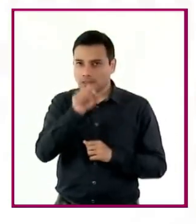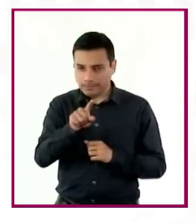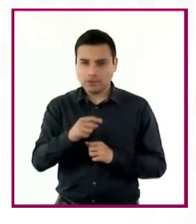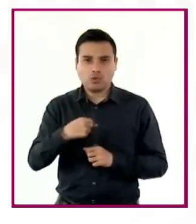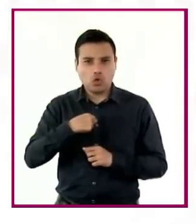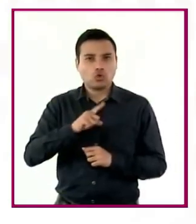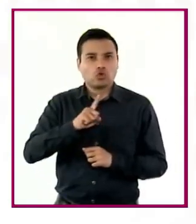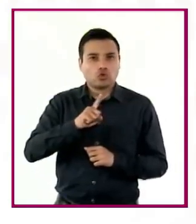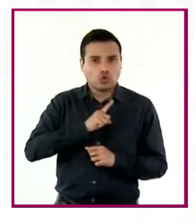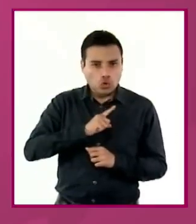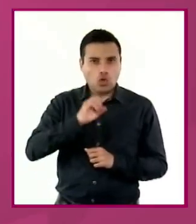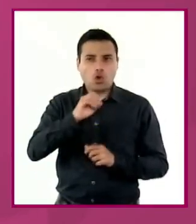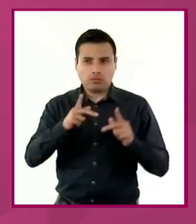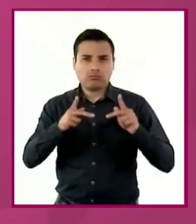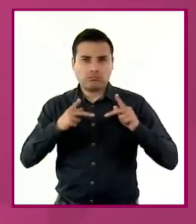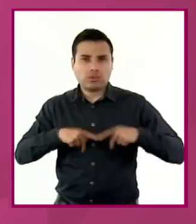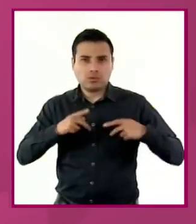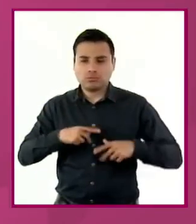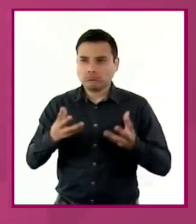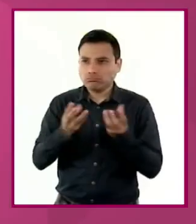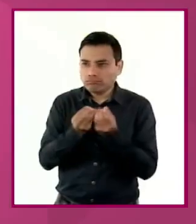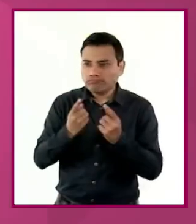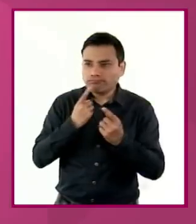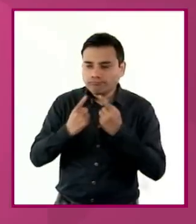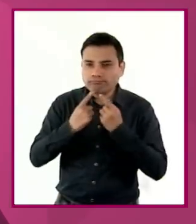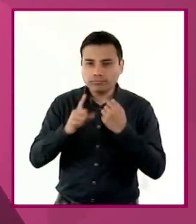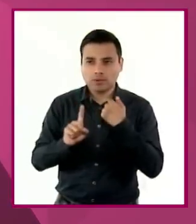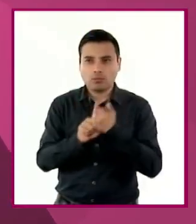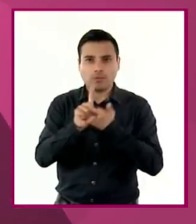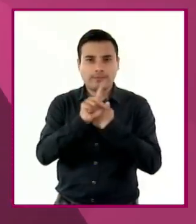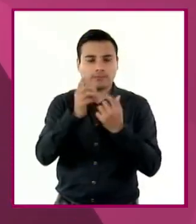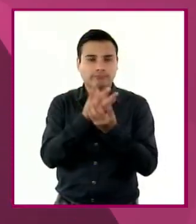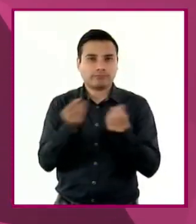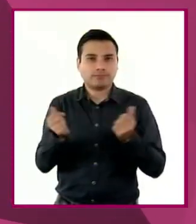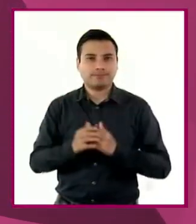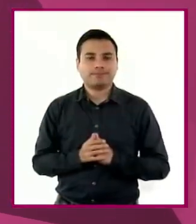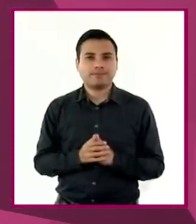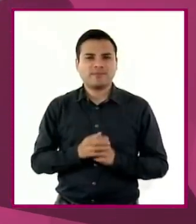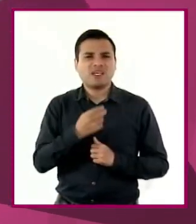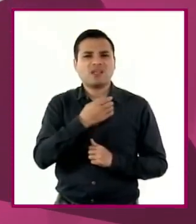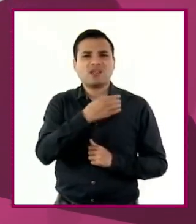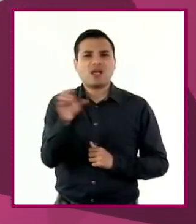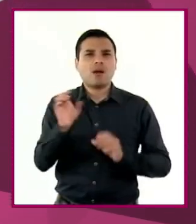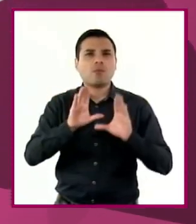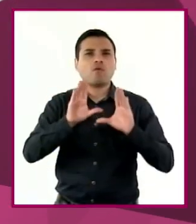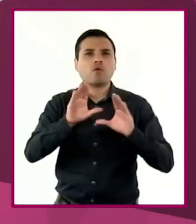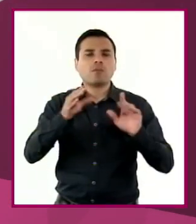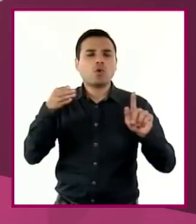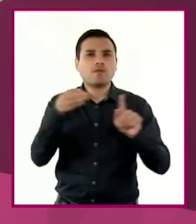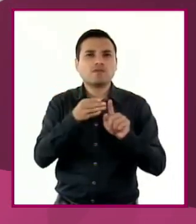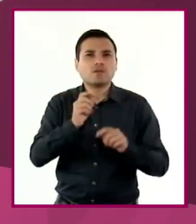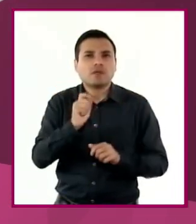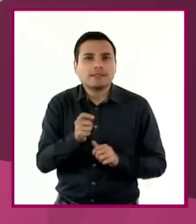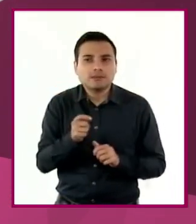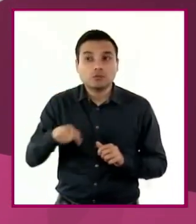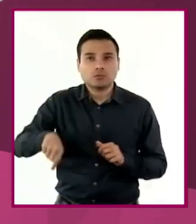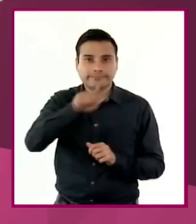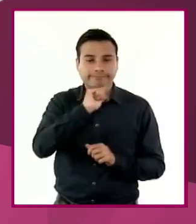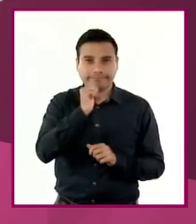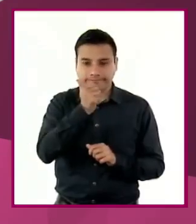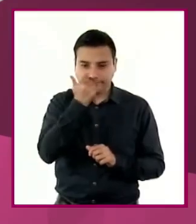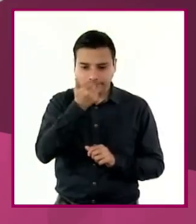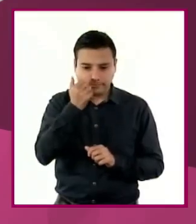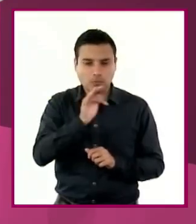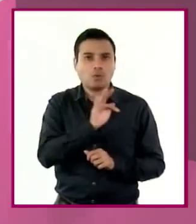para atenderlas. La intención de este campo formativo es la de contribuir a que alumnas y alumnos logren un mayor